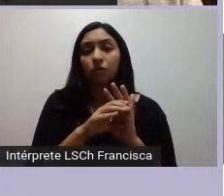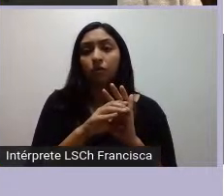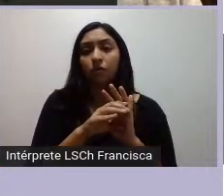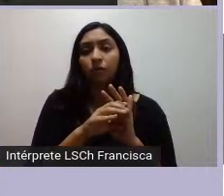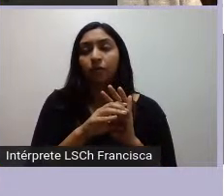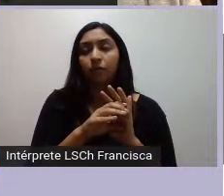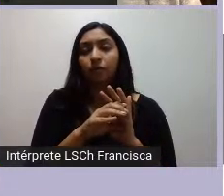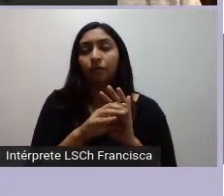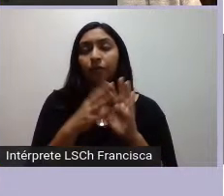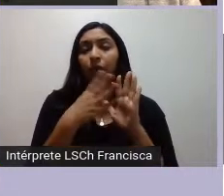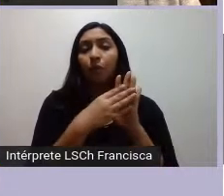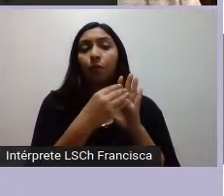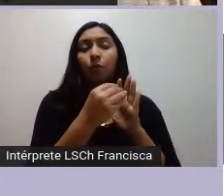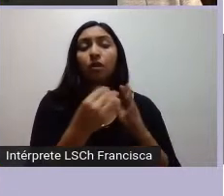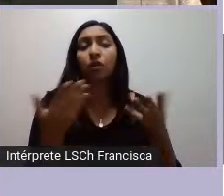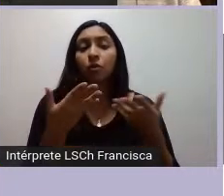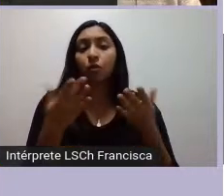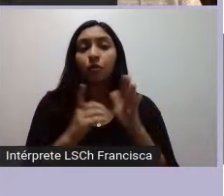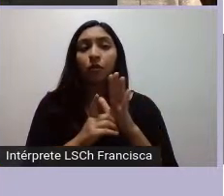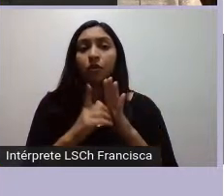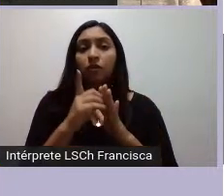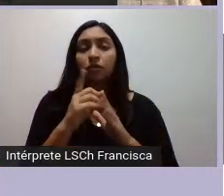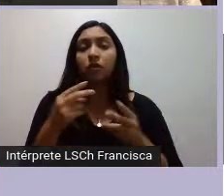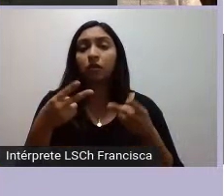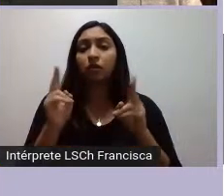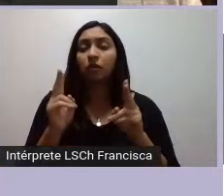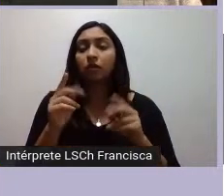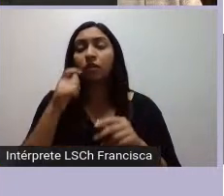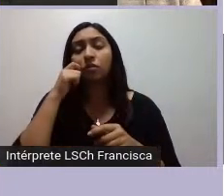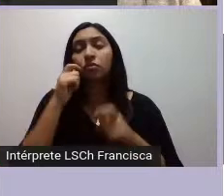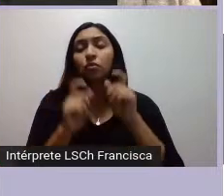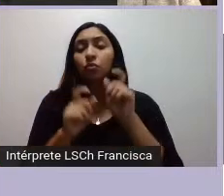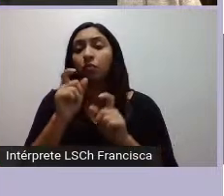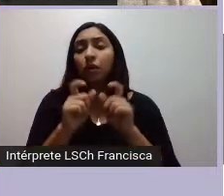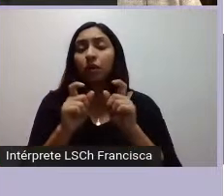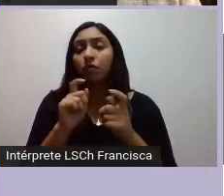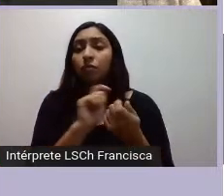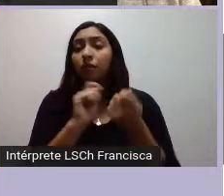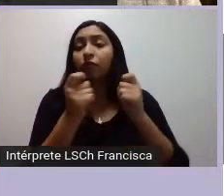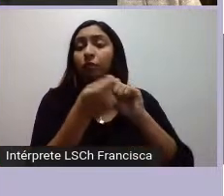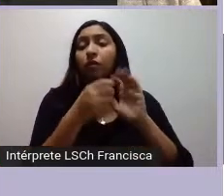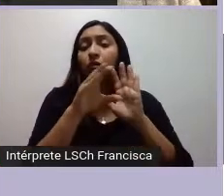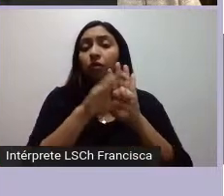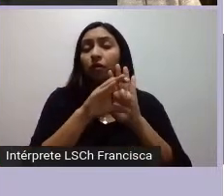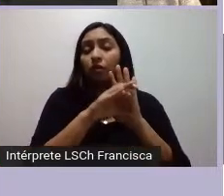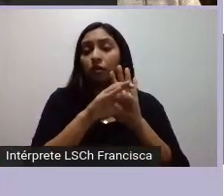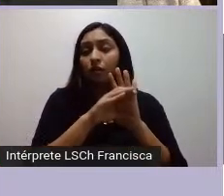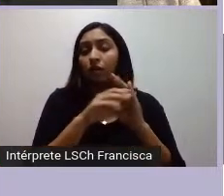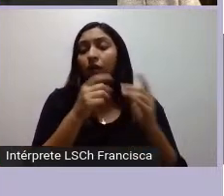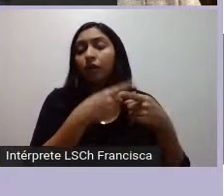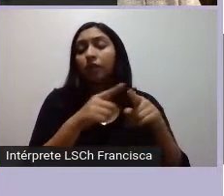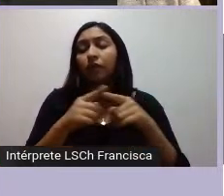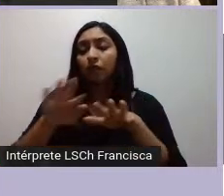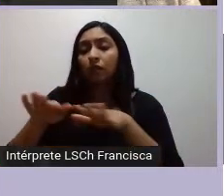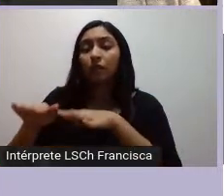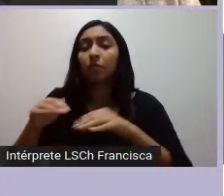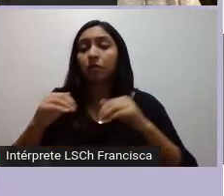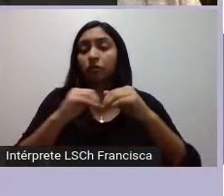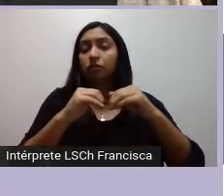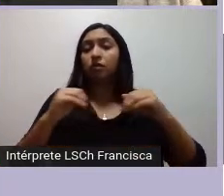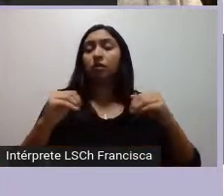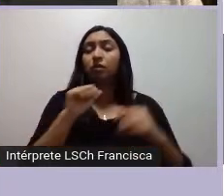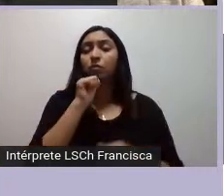de cómo desarrollar estos derechos humanos constitucionalizarlos para revertir los distintos espacios de segregación y pobreza que se han